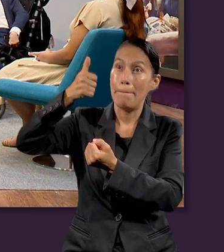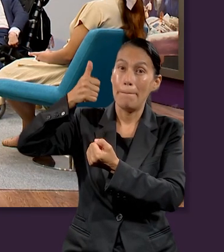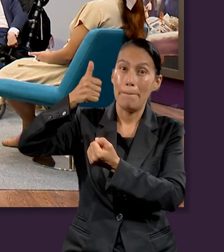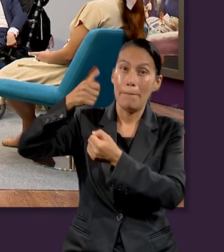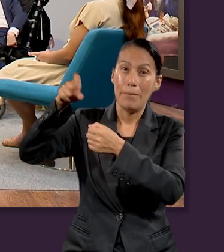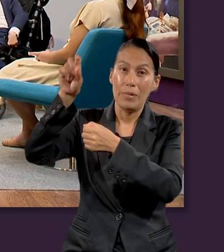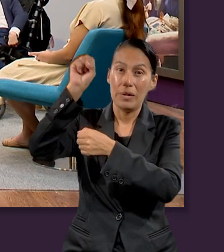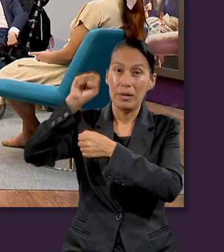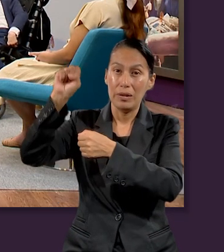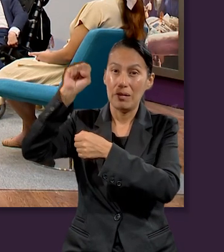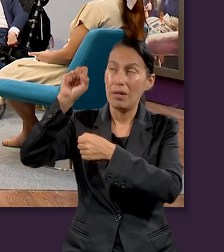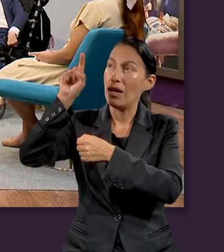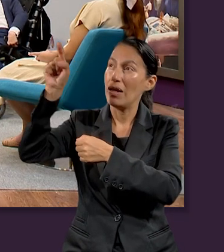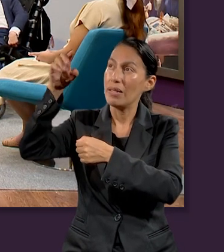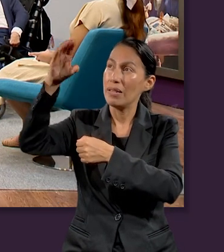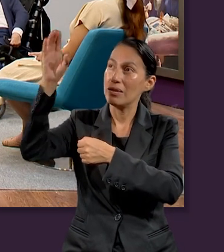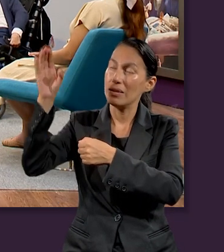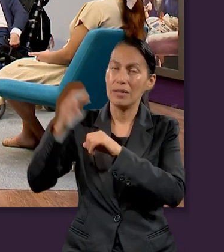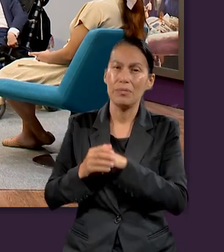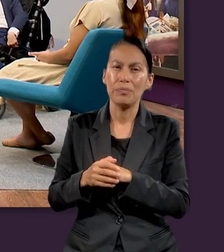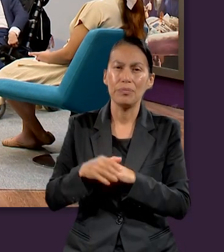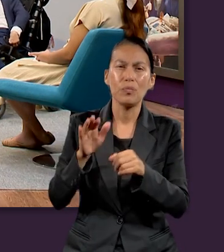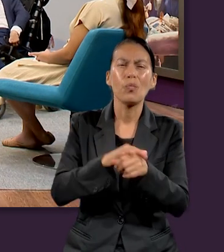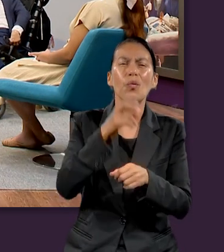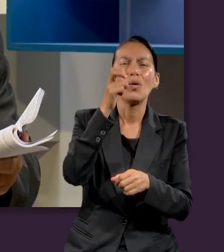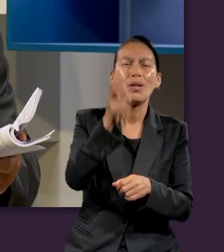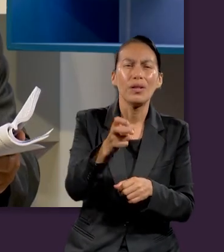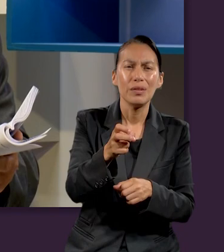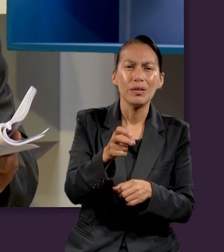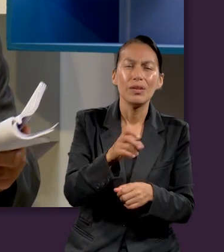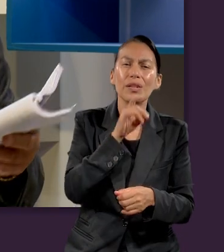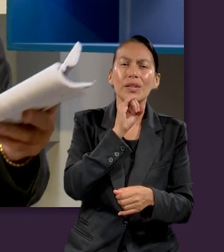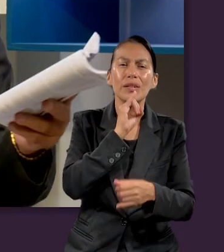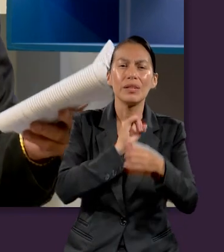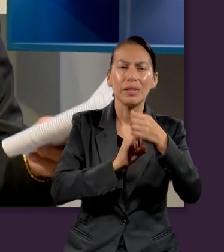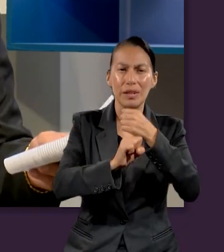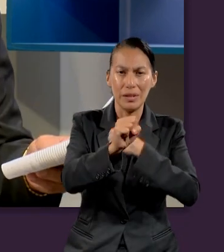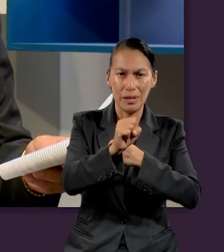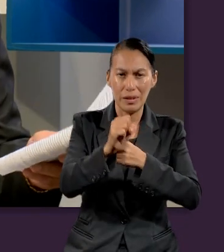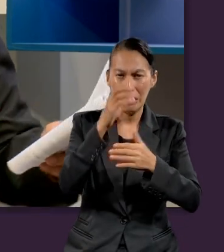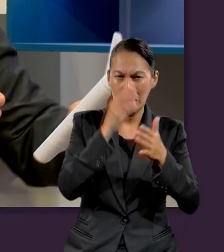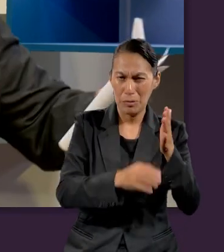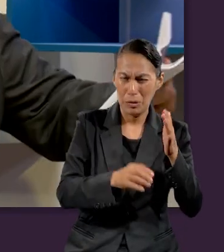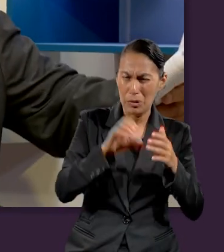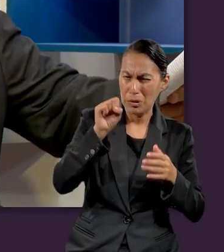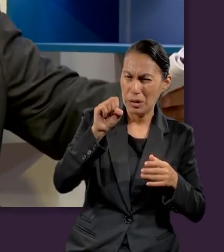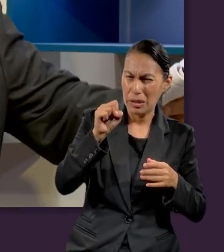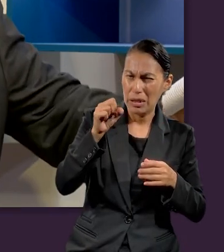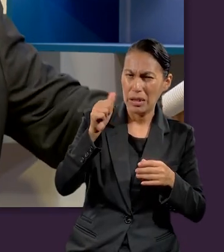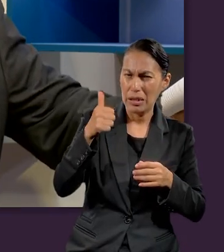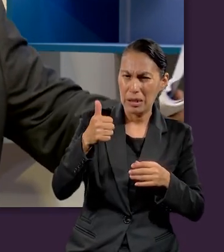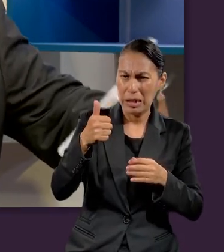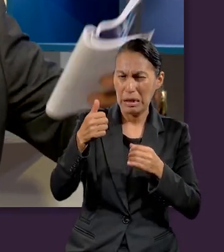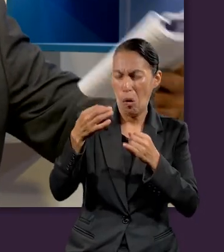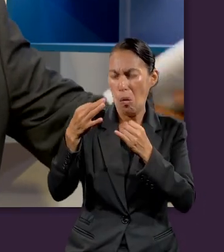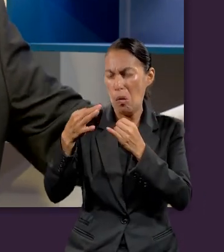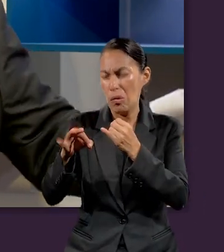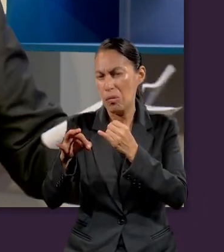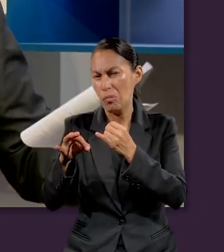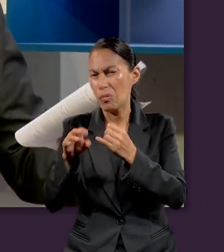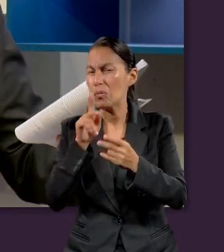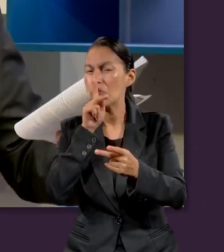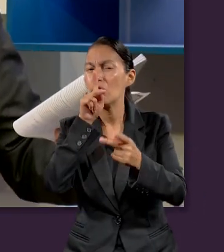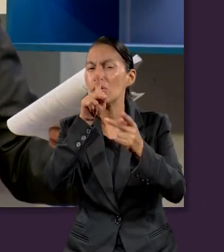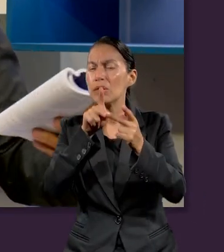venidero. Por eso el profeta Isaías, en el capítulo 66, ya muy casi al final de su